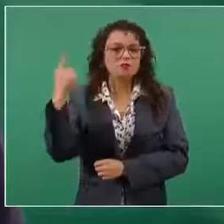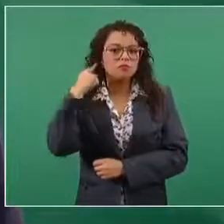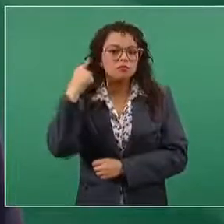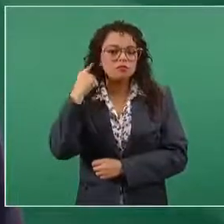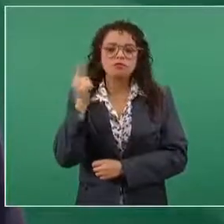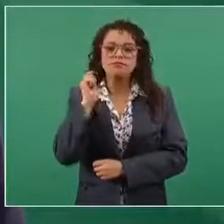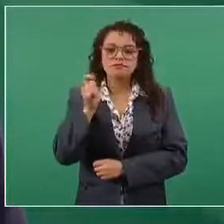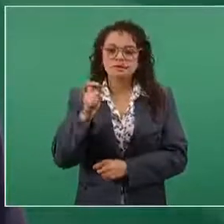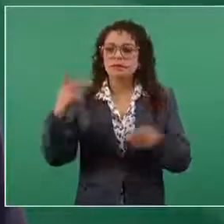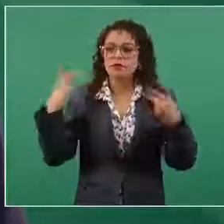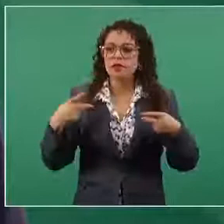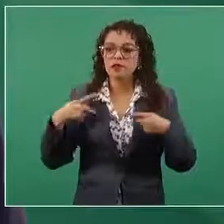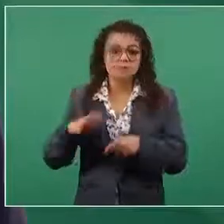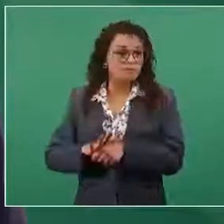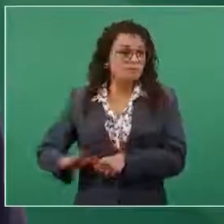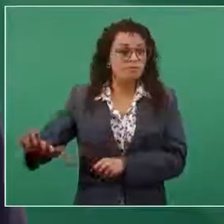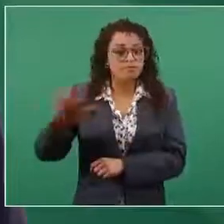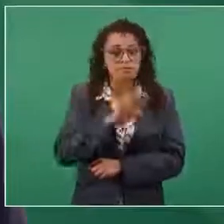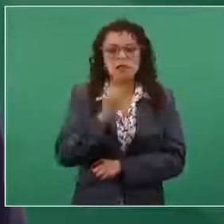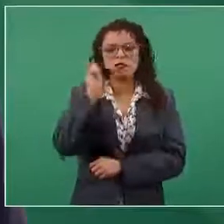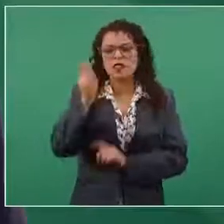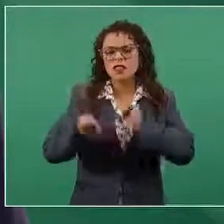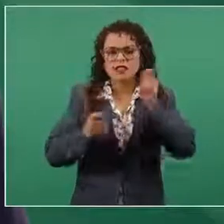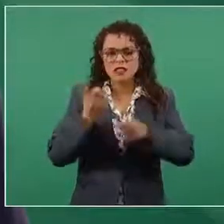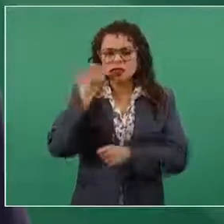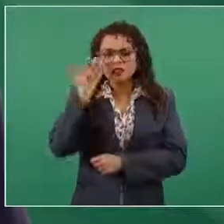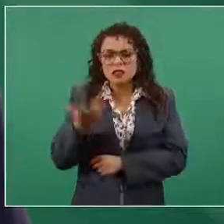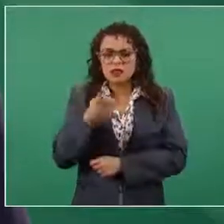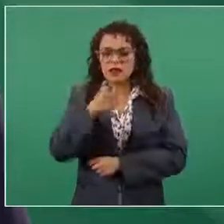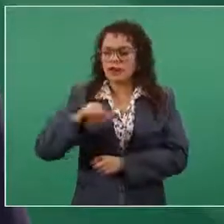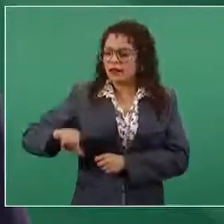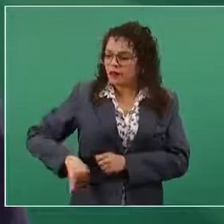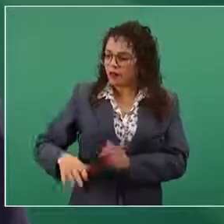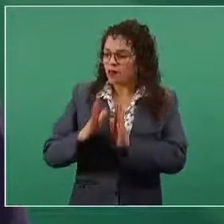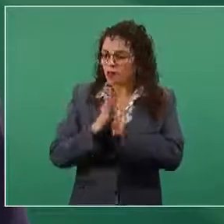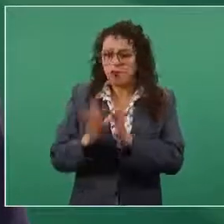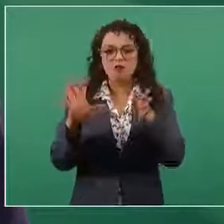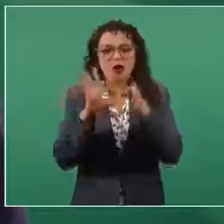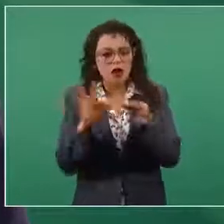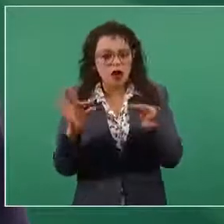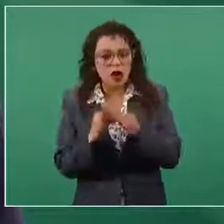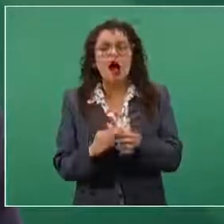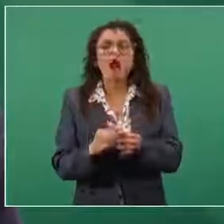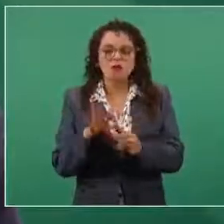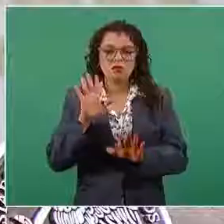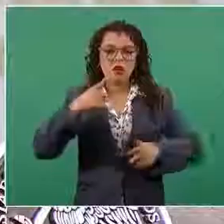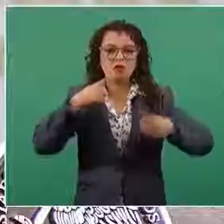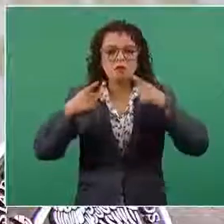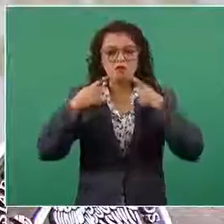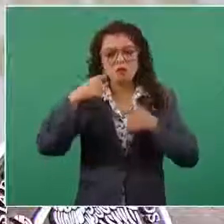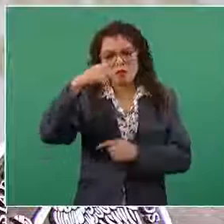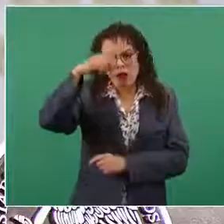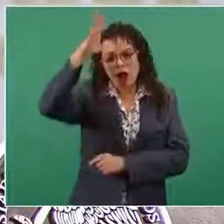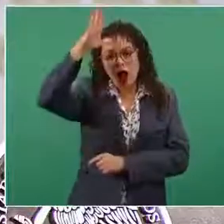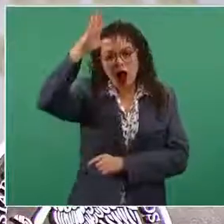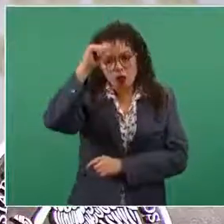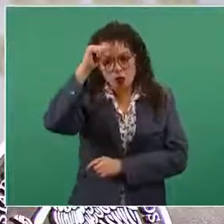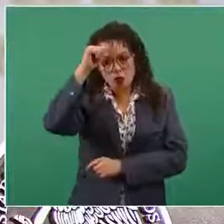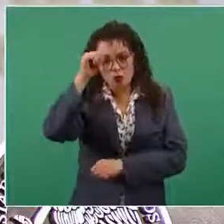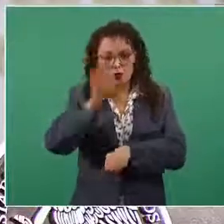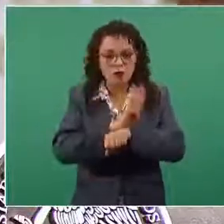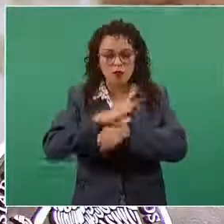los interesados y se ha logrado generar acuerdos consensuados en beneficio de todas las partes